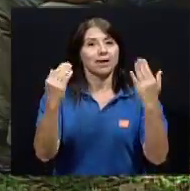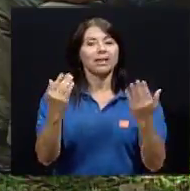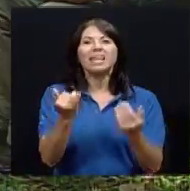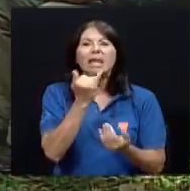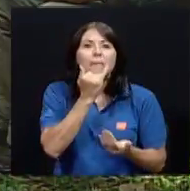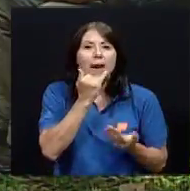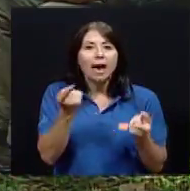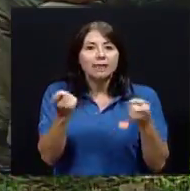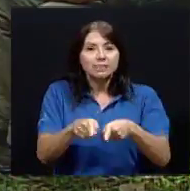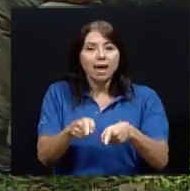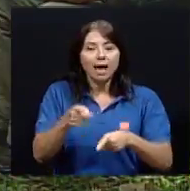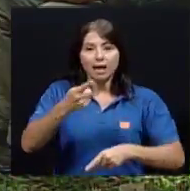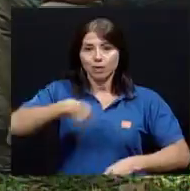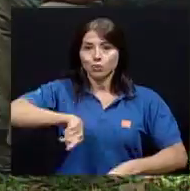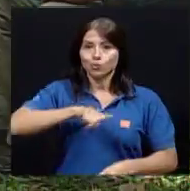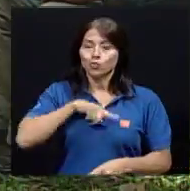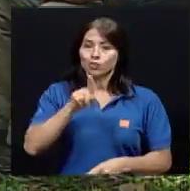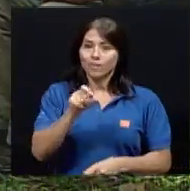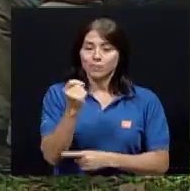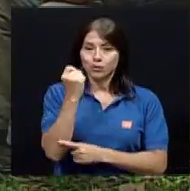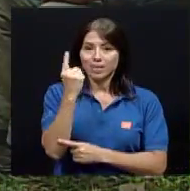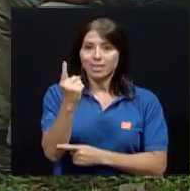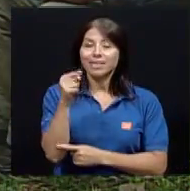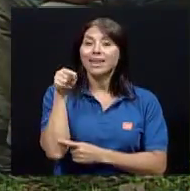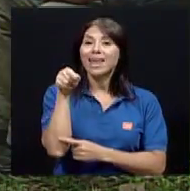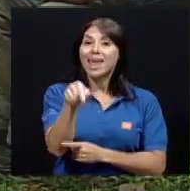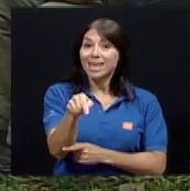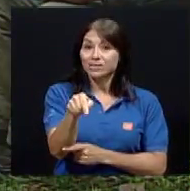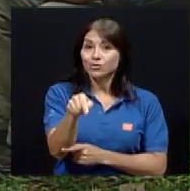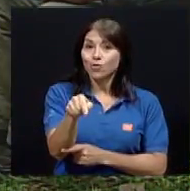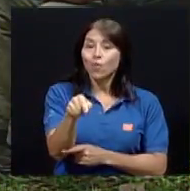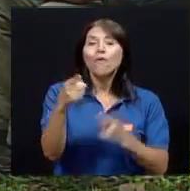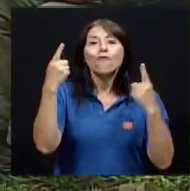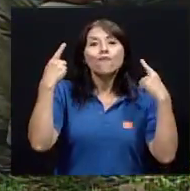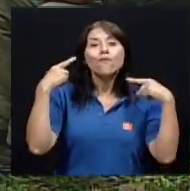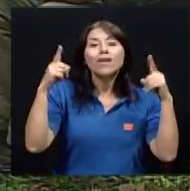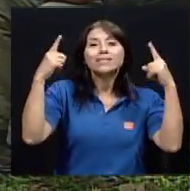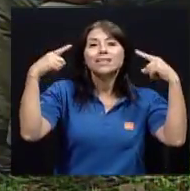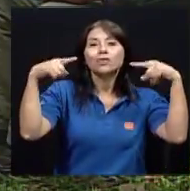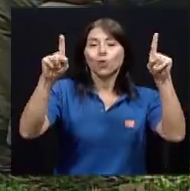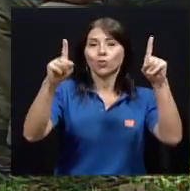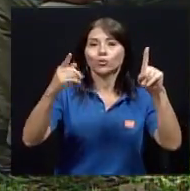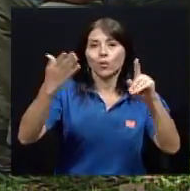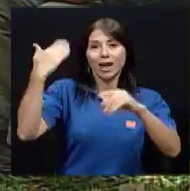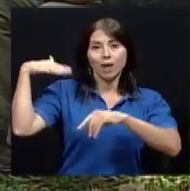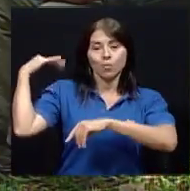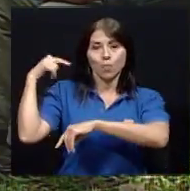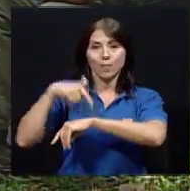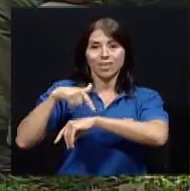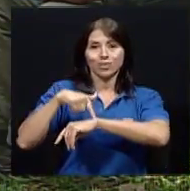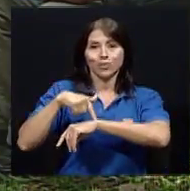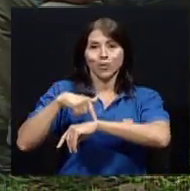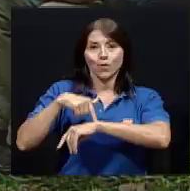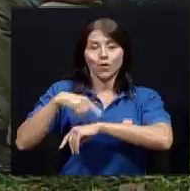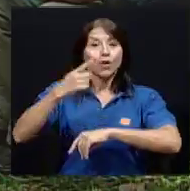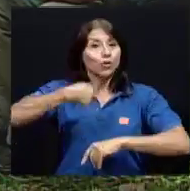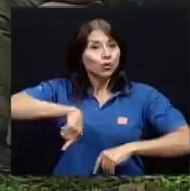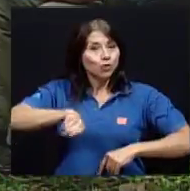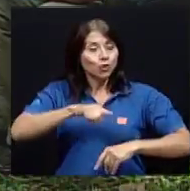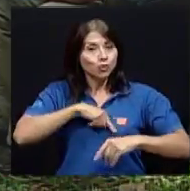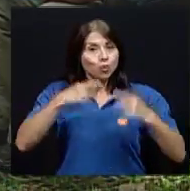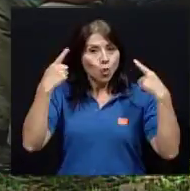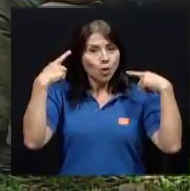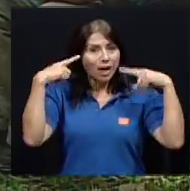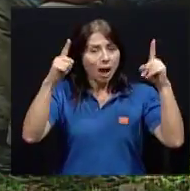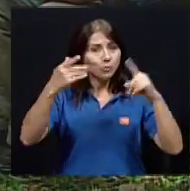que tener claro es que eso fue exitoso en un momento determinado, lo que habíamos logrado, lo que logramos fue